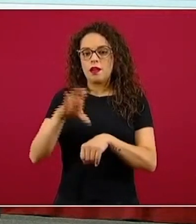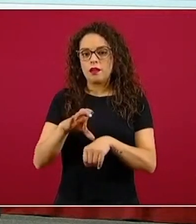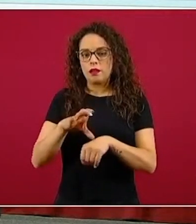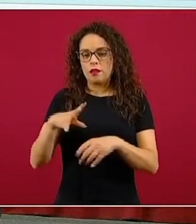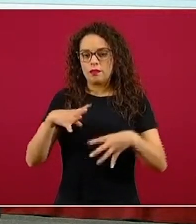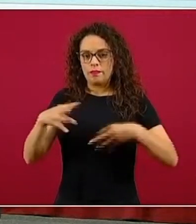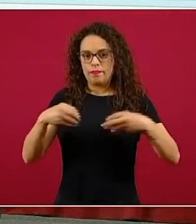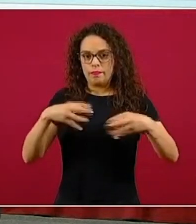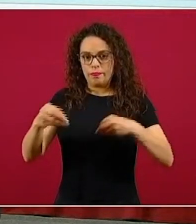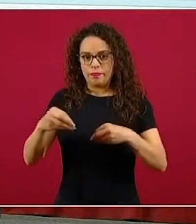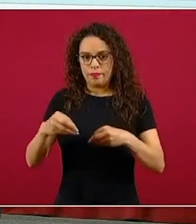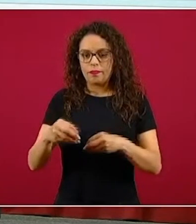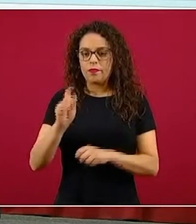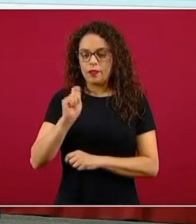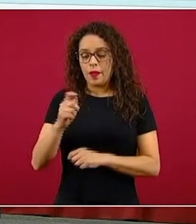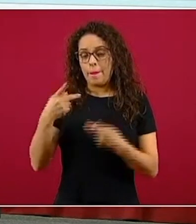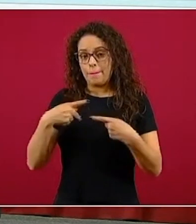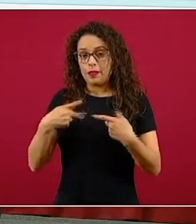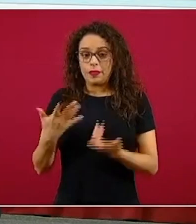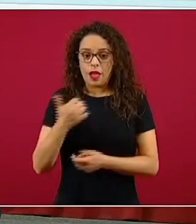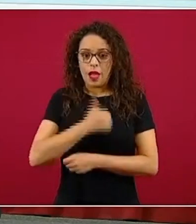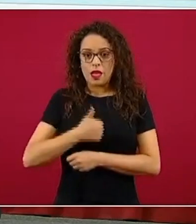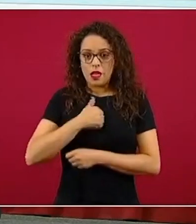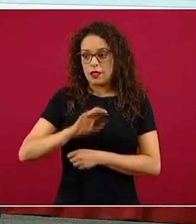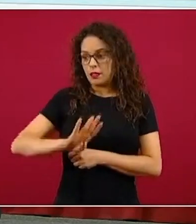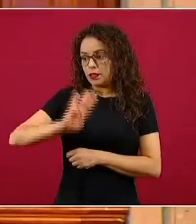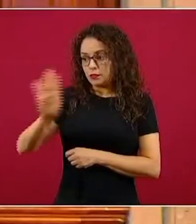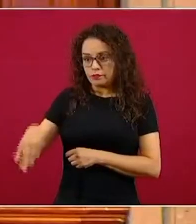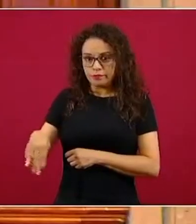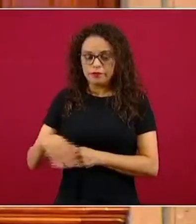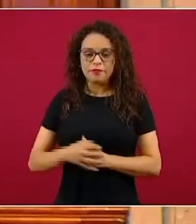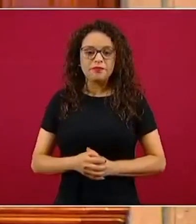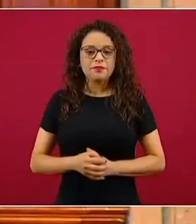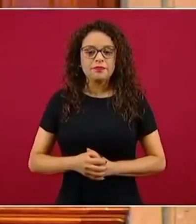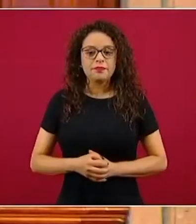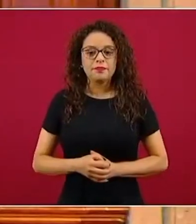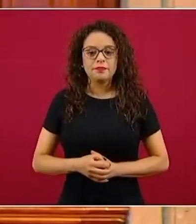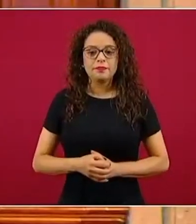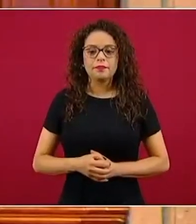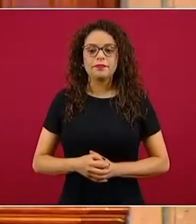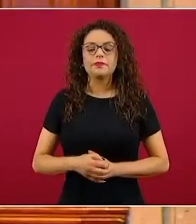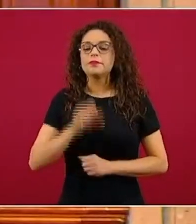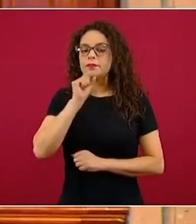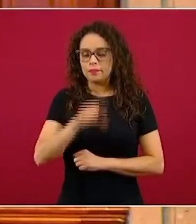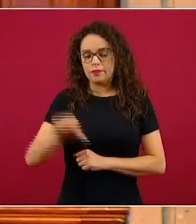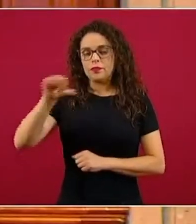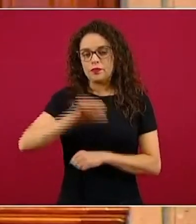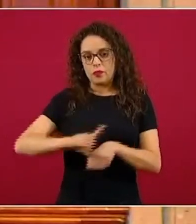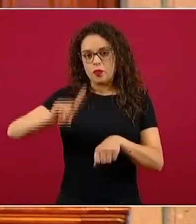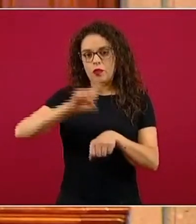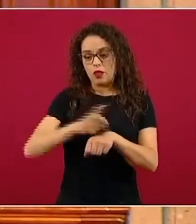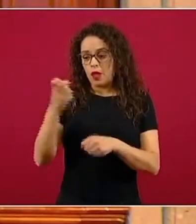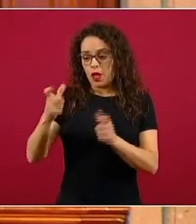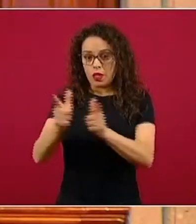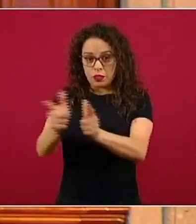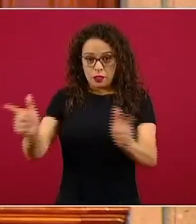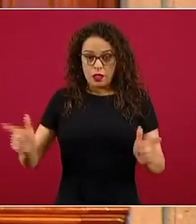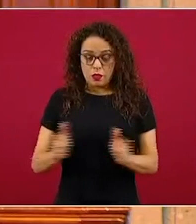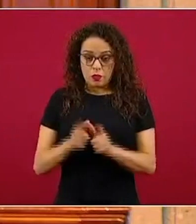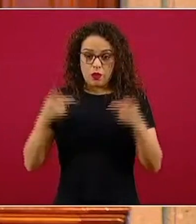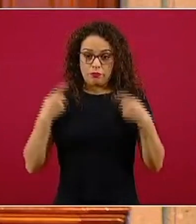aplica a las personas que lamentablemente fallecieron. Y precisamente también para el día de hoy en este grupo de